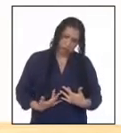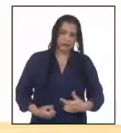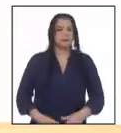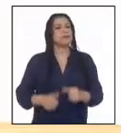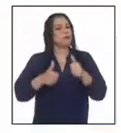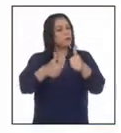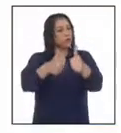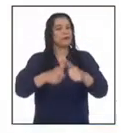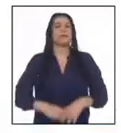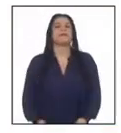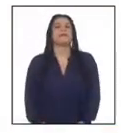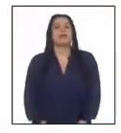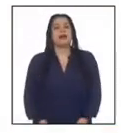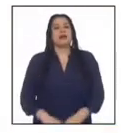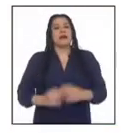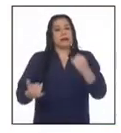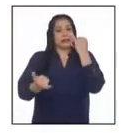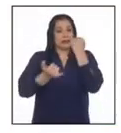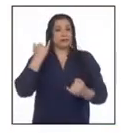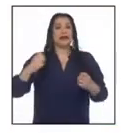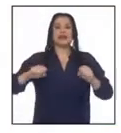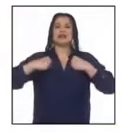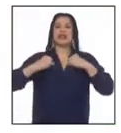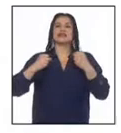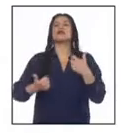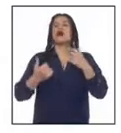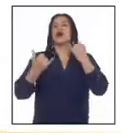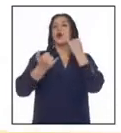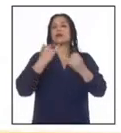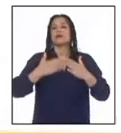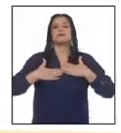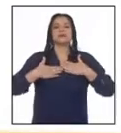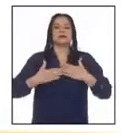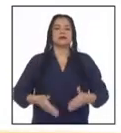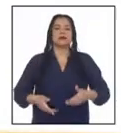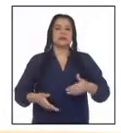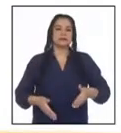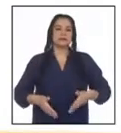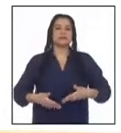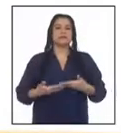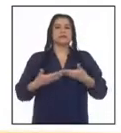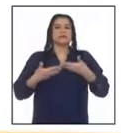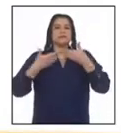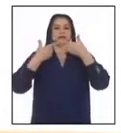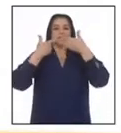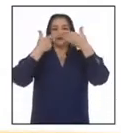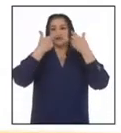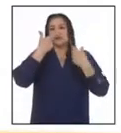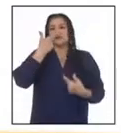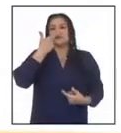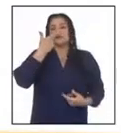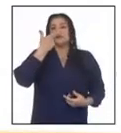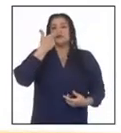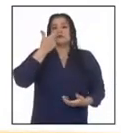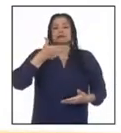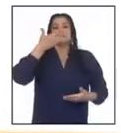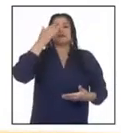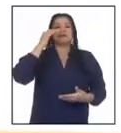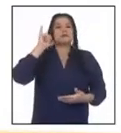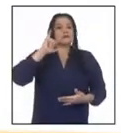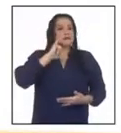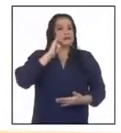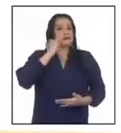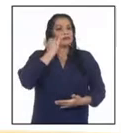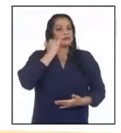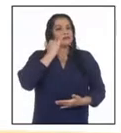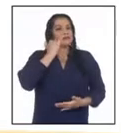Bien. Vamos a cerrar este ejercicio con una última respiración. Inhalamos. Grande. Por la nariz. Aguantamos.